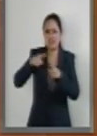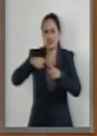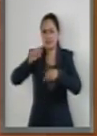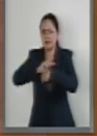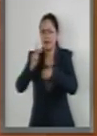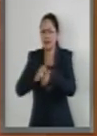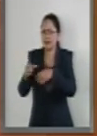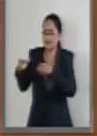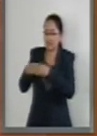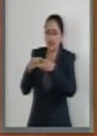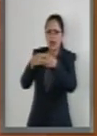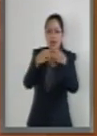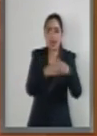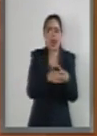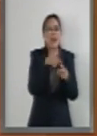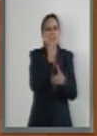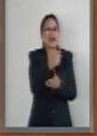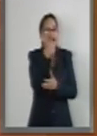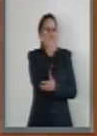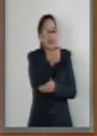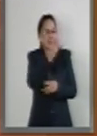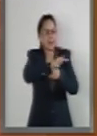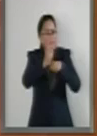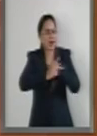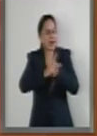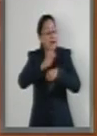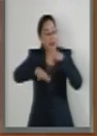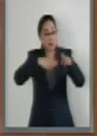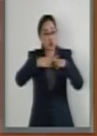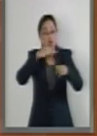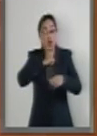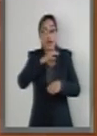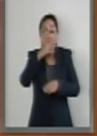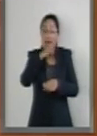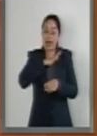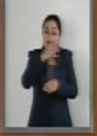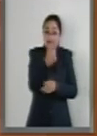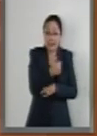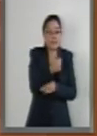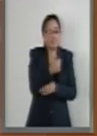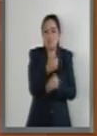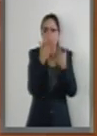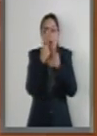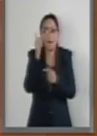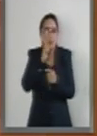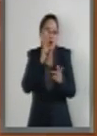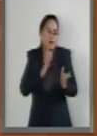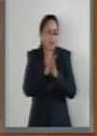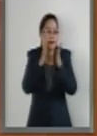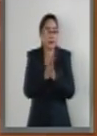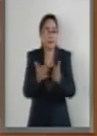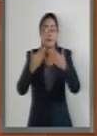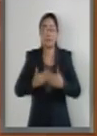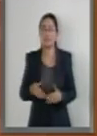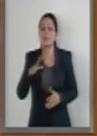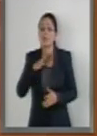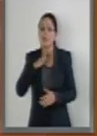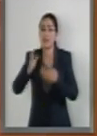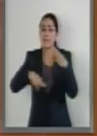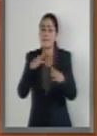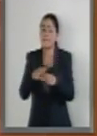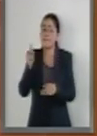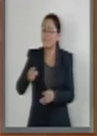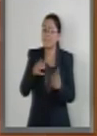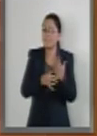seis cámaras con ninguna mujer en absoluto. En el mundo laboral, las cifras mostraron que se estimaba que en todo el mundo las